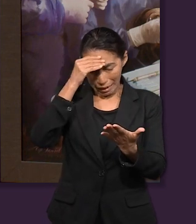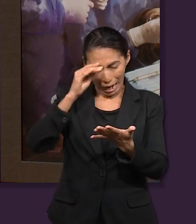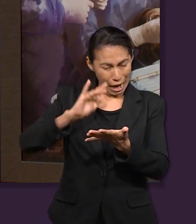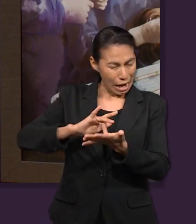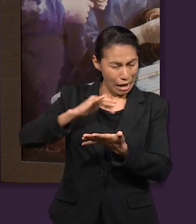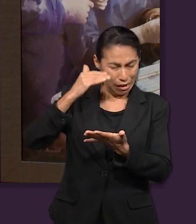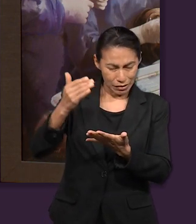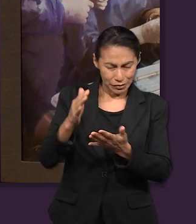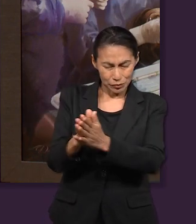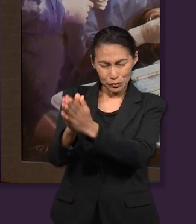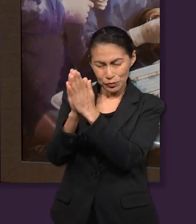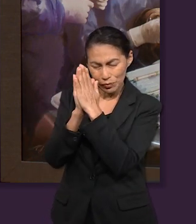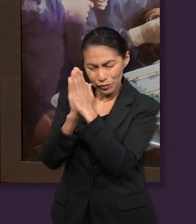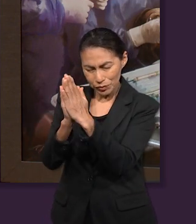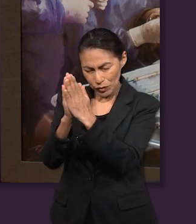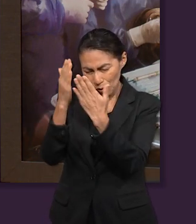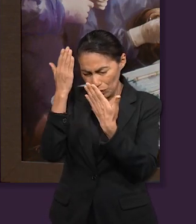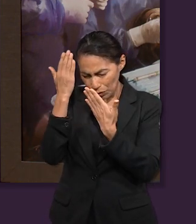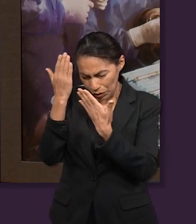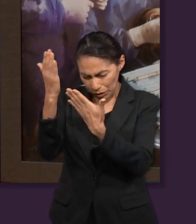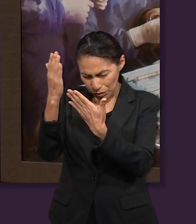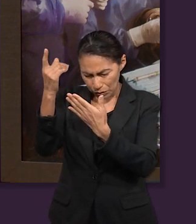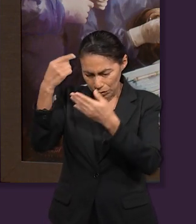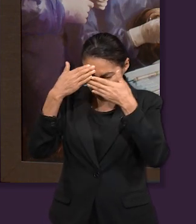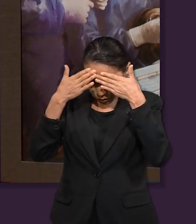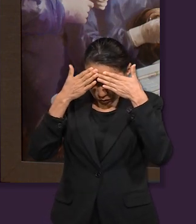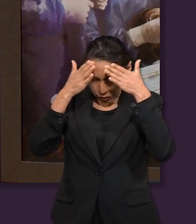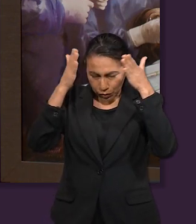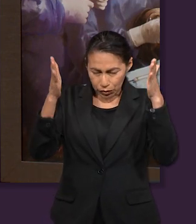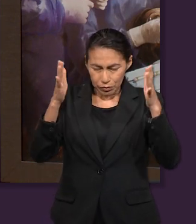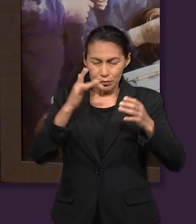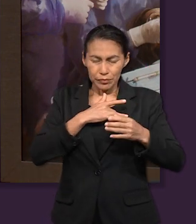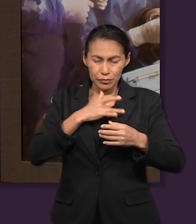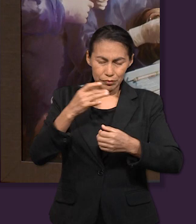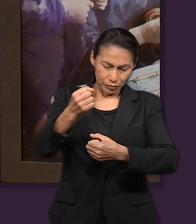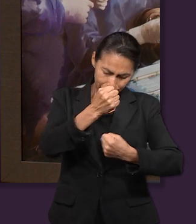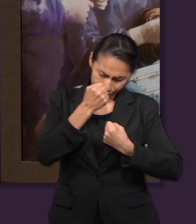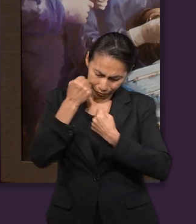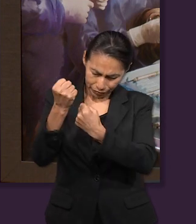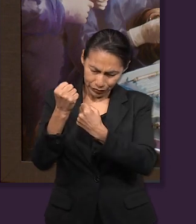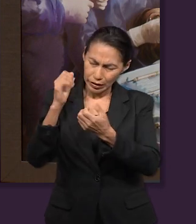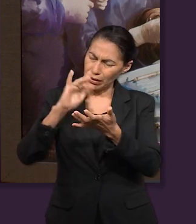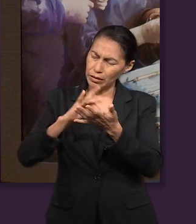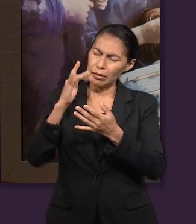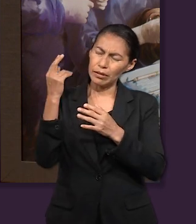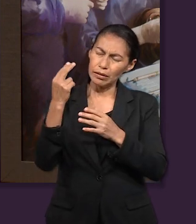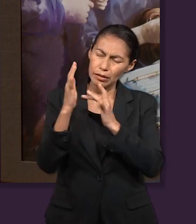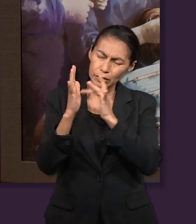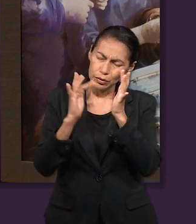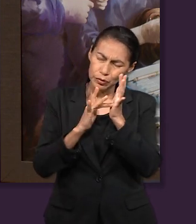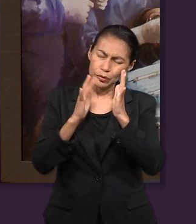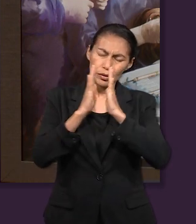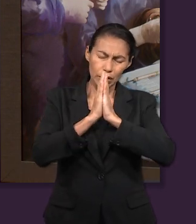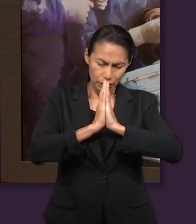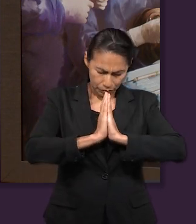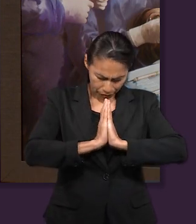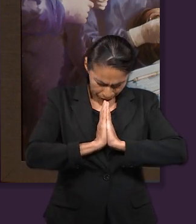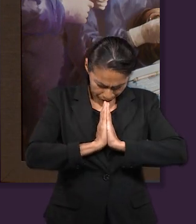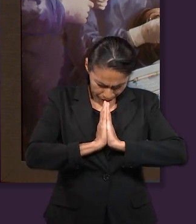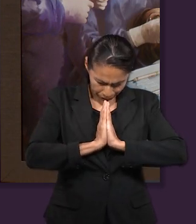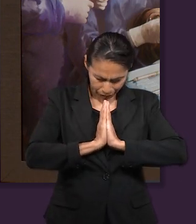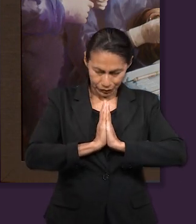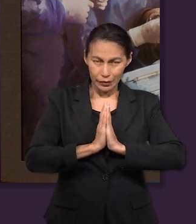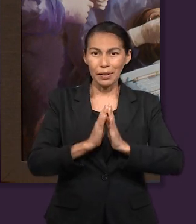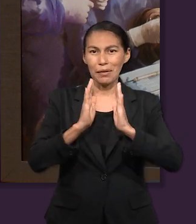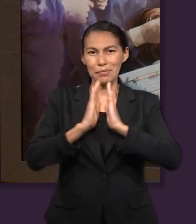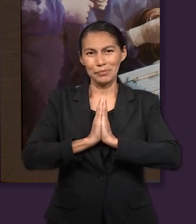santa palabra, rogando que tu santo espíritu nos enseñe y nuestros corazones puedan sentirse fortalecidos. En el